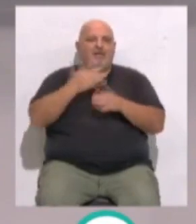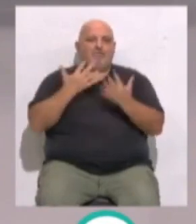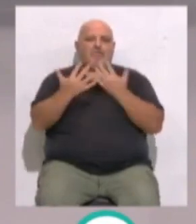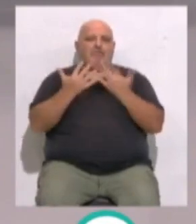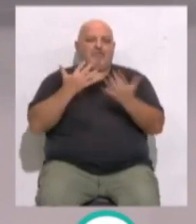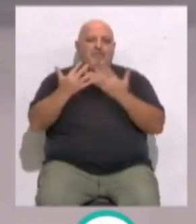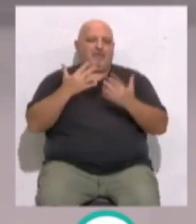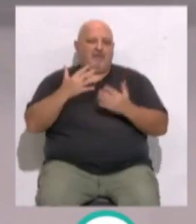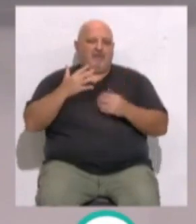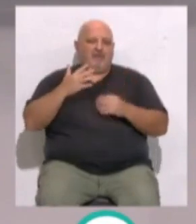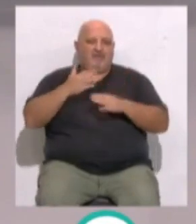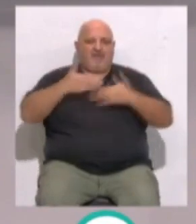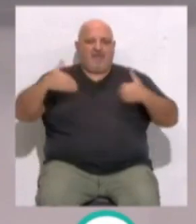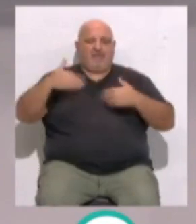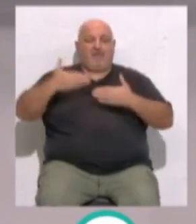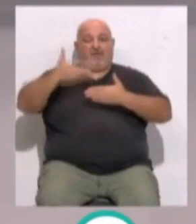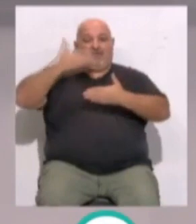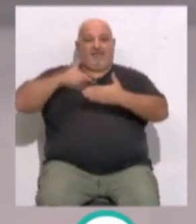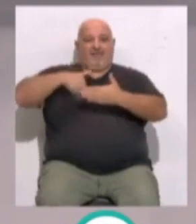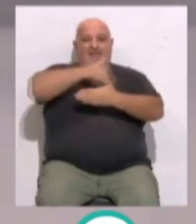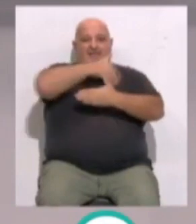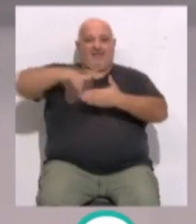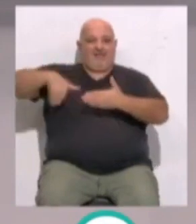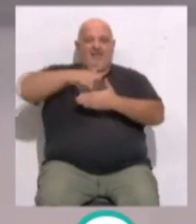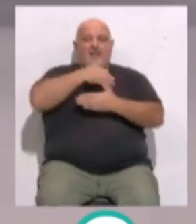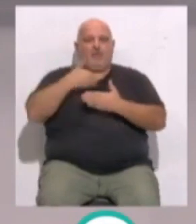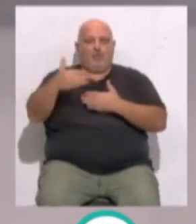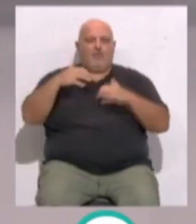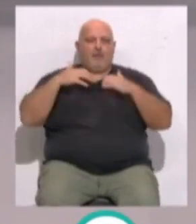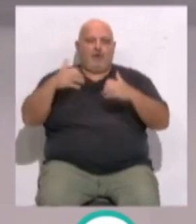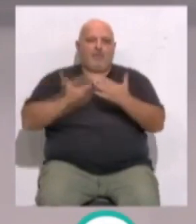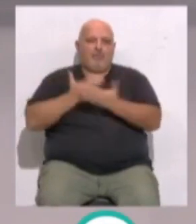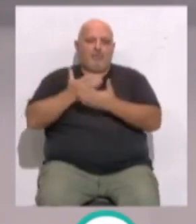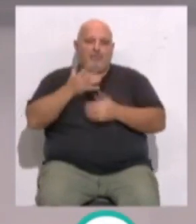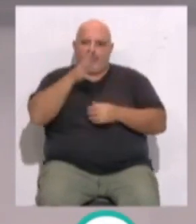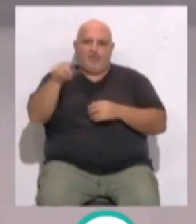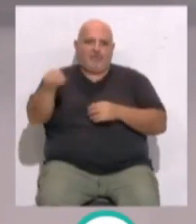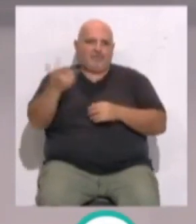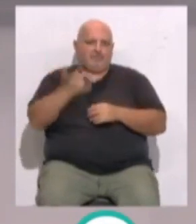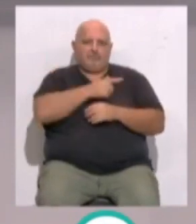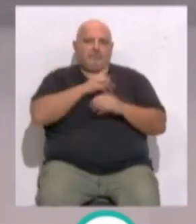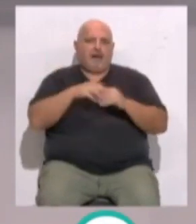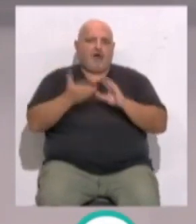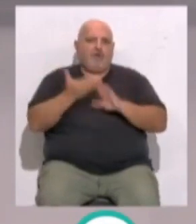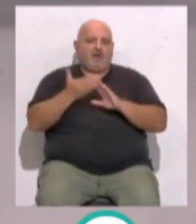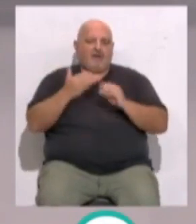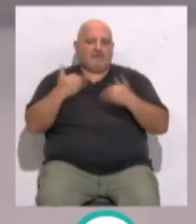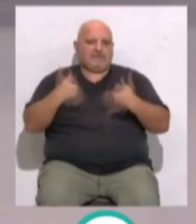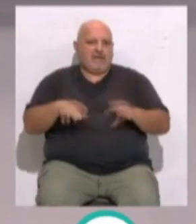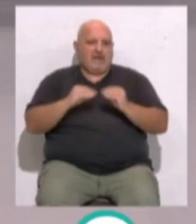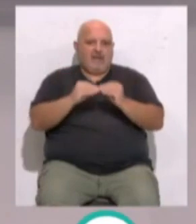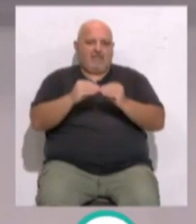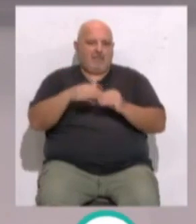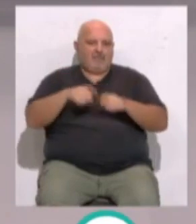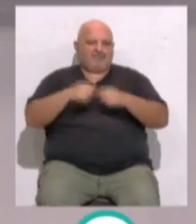marítimo de la Bahía. El grupo municipal presentará una iniciativa en el Pleno Ordinario de septiembre para que estas obras se revisen y